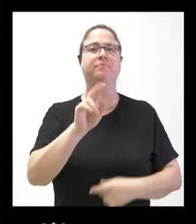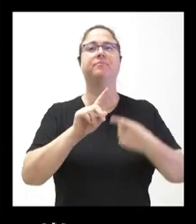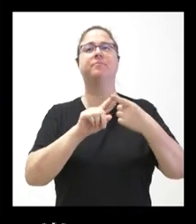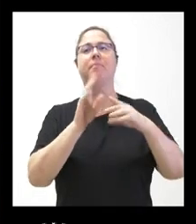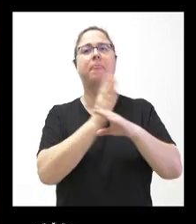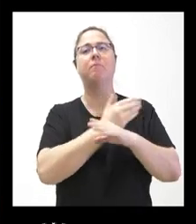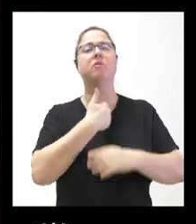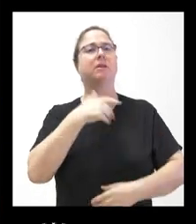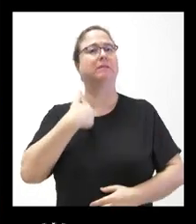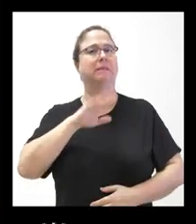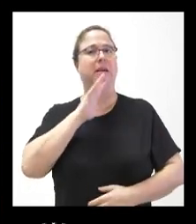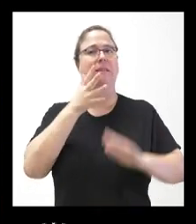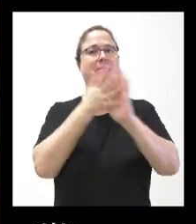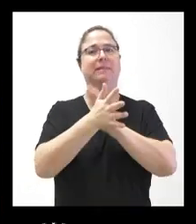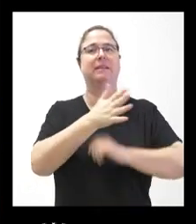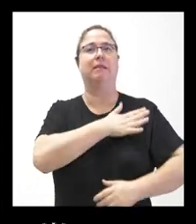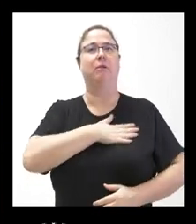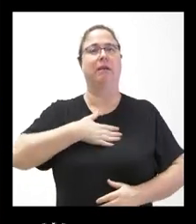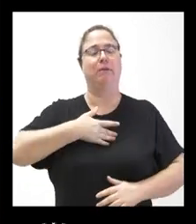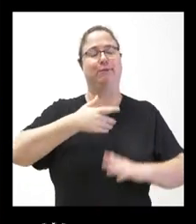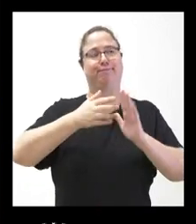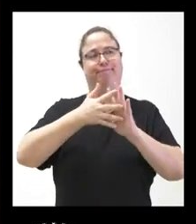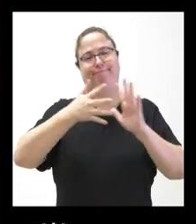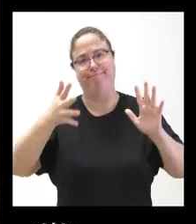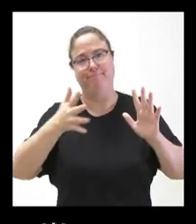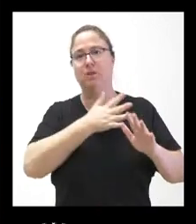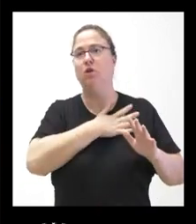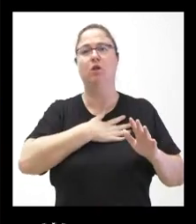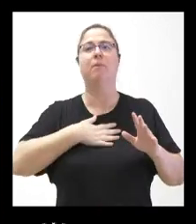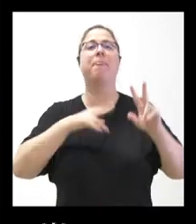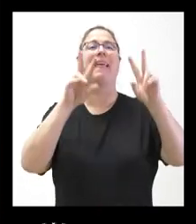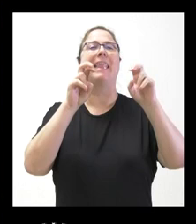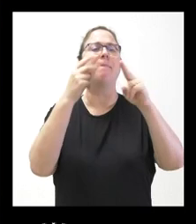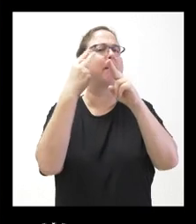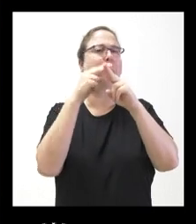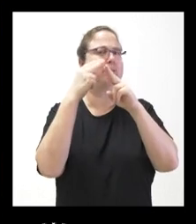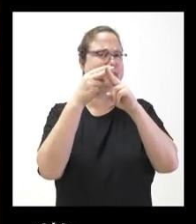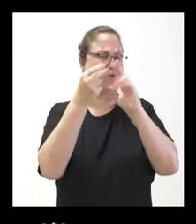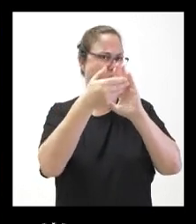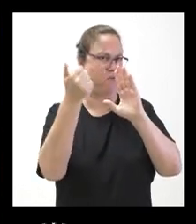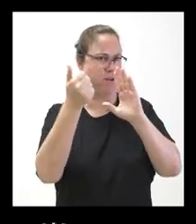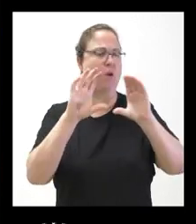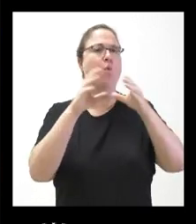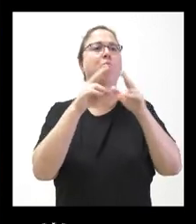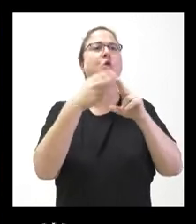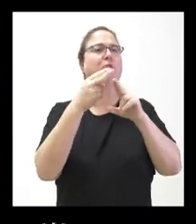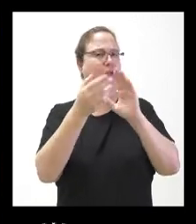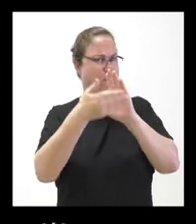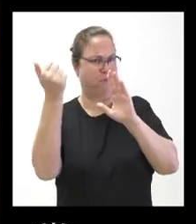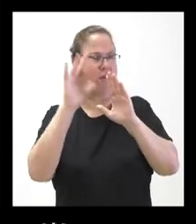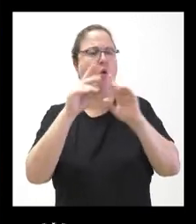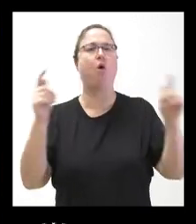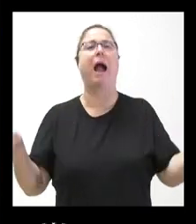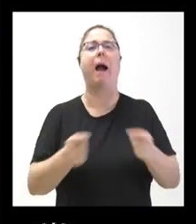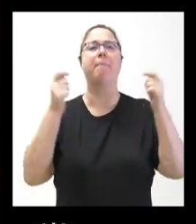porque lo ha comentado para no profundizar en la respuesta, quitando al margen la cuestión política, los partidos políticos o la campaña electoral, yo